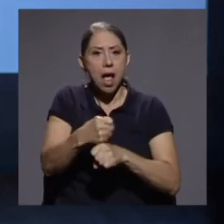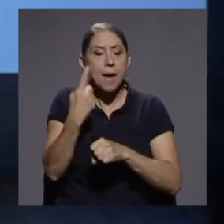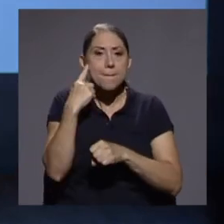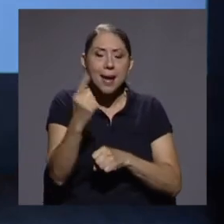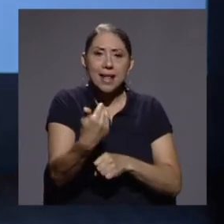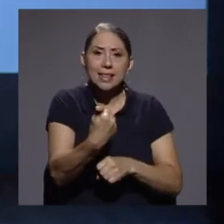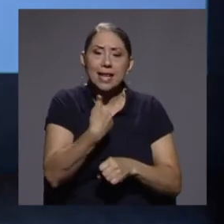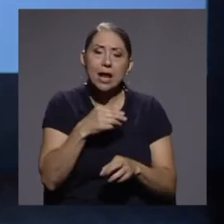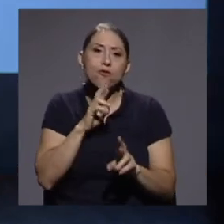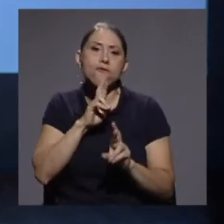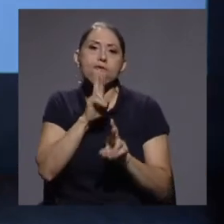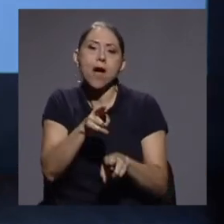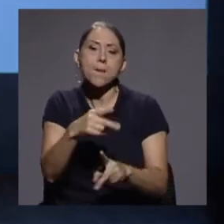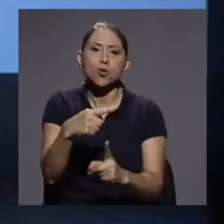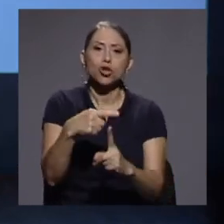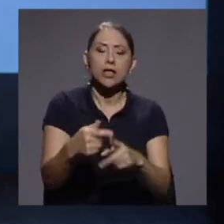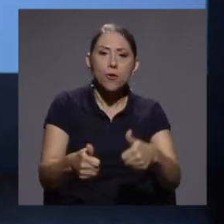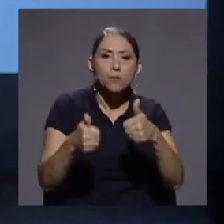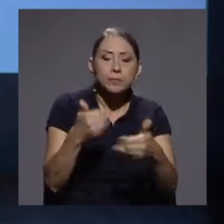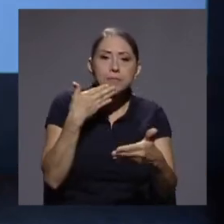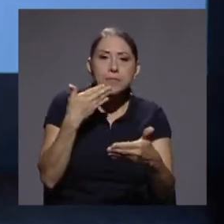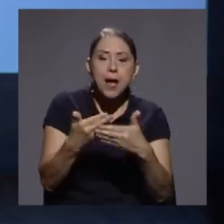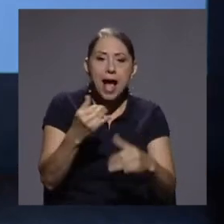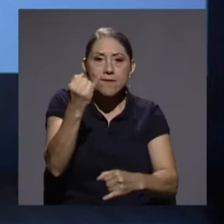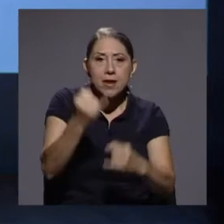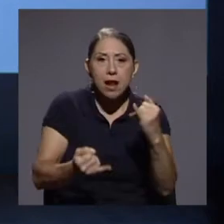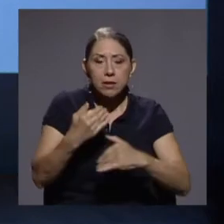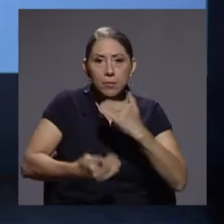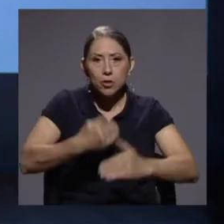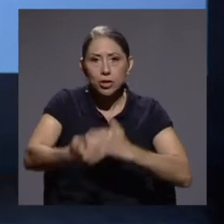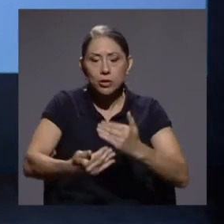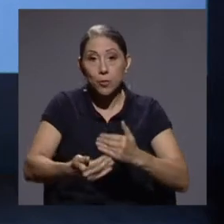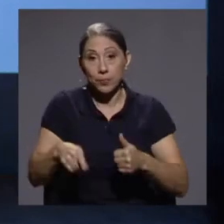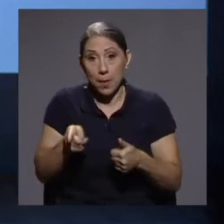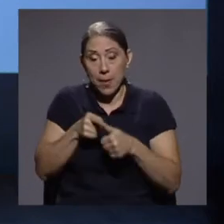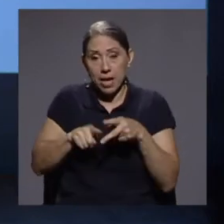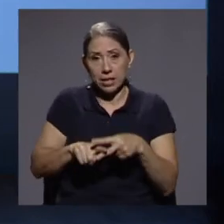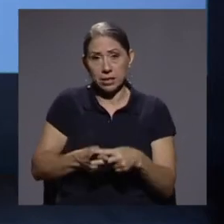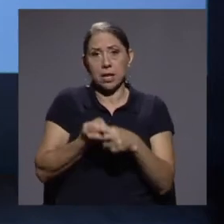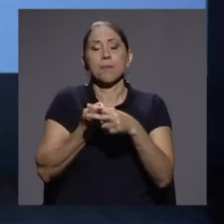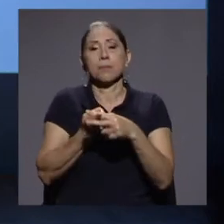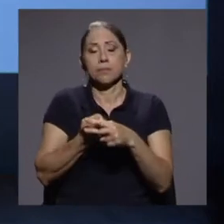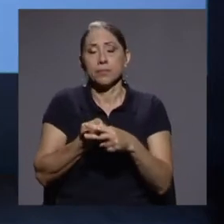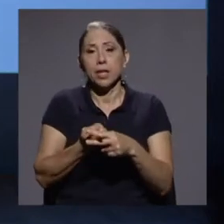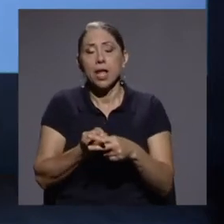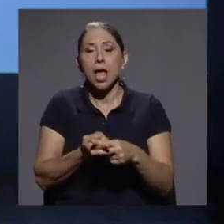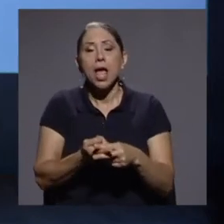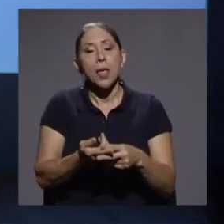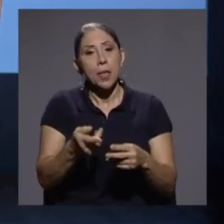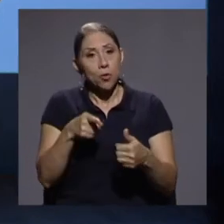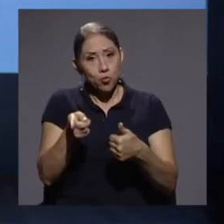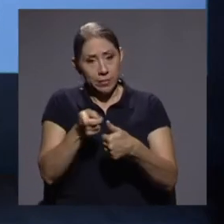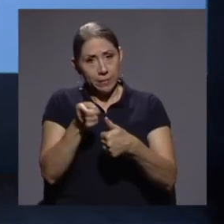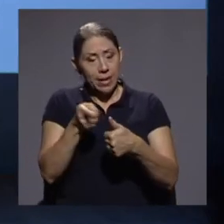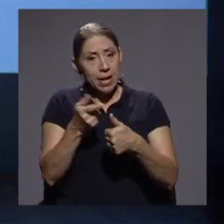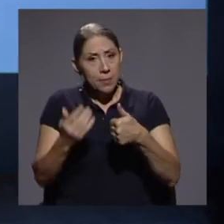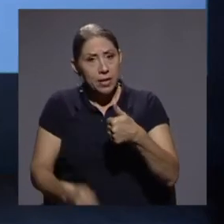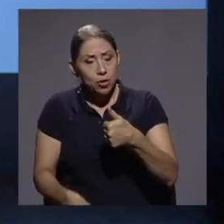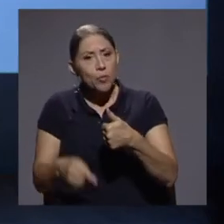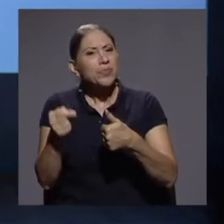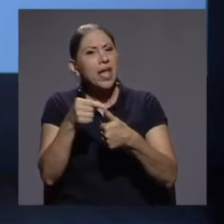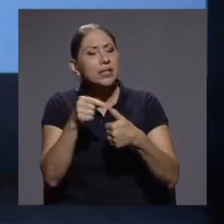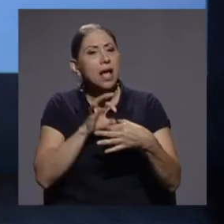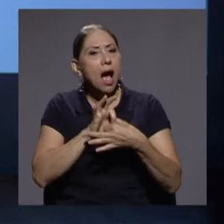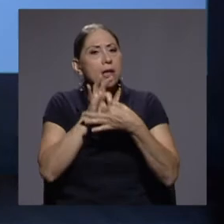efecto positivo al final del proceso. Inicialmente vamos a tener un primer elemento que va